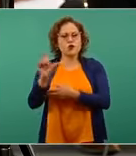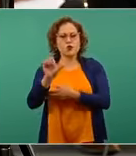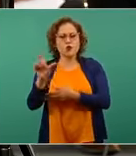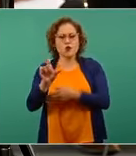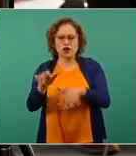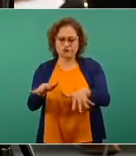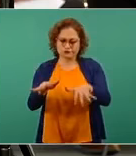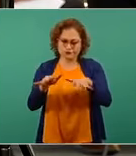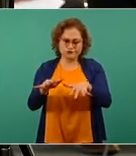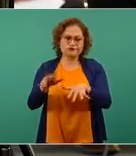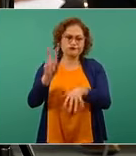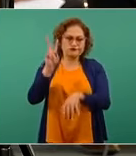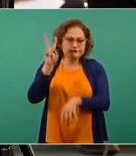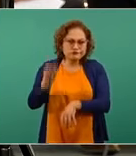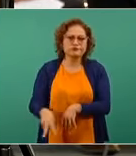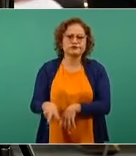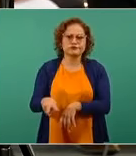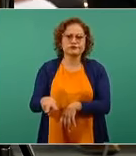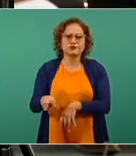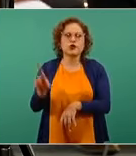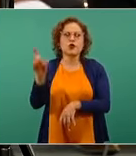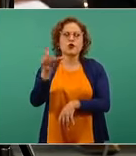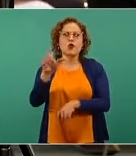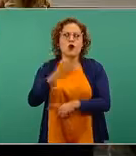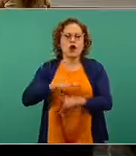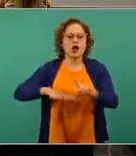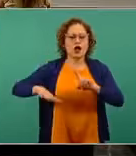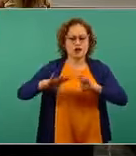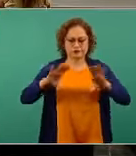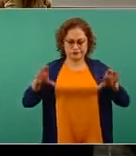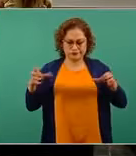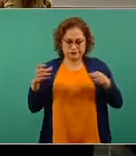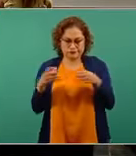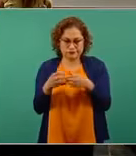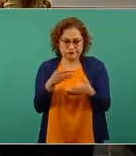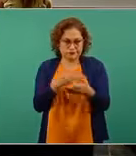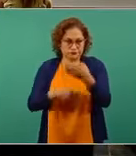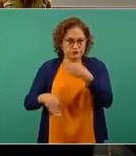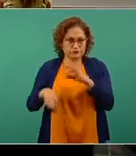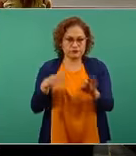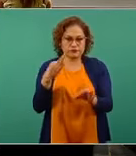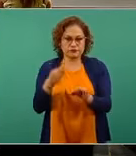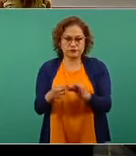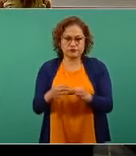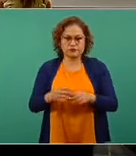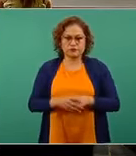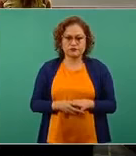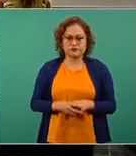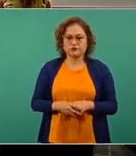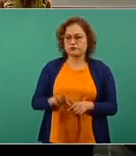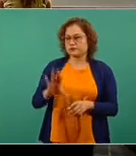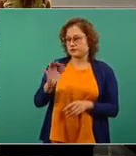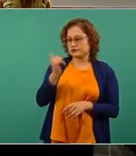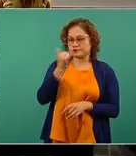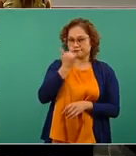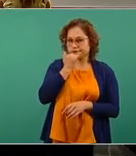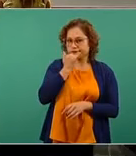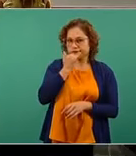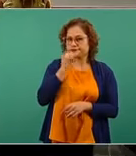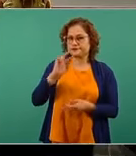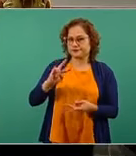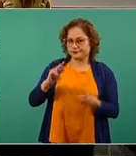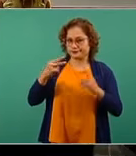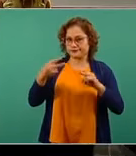se logre la inmunidad comunitaria. Gracias. Más bien sería en todo caso al revés, en cierta manera.